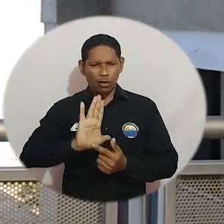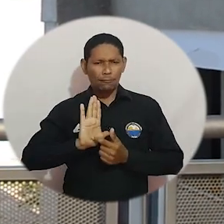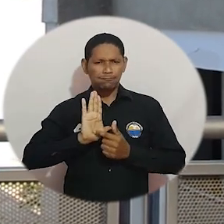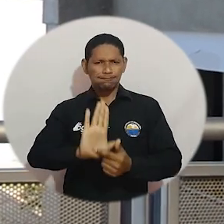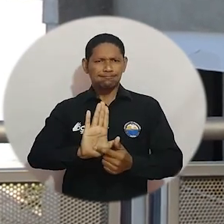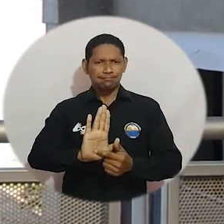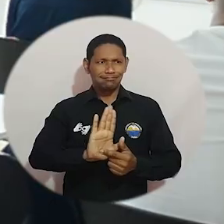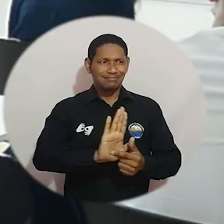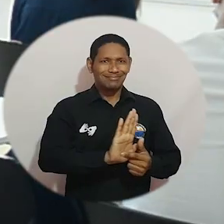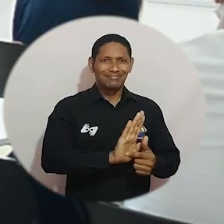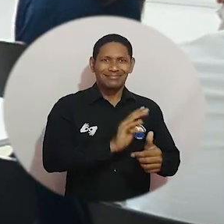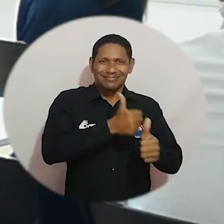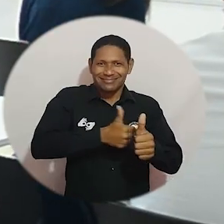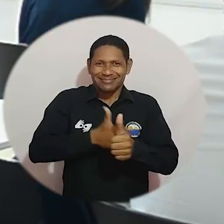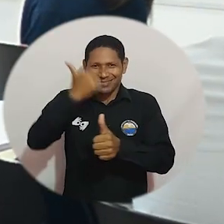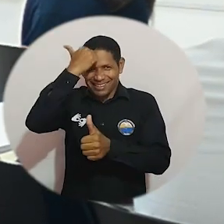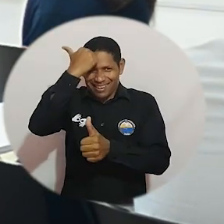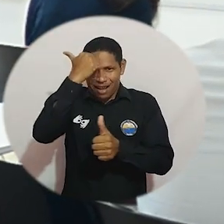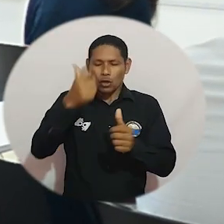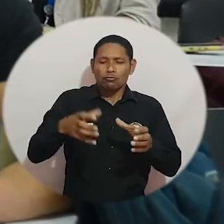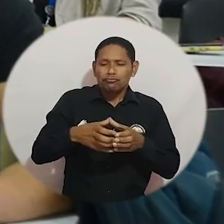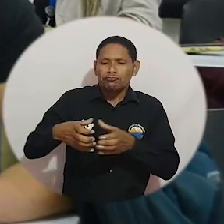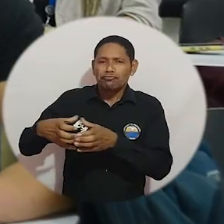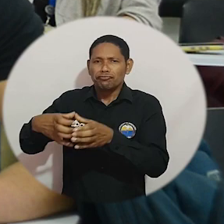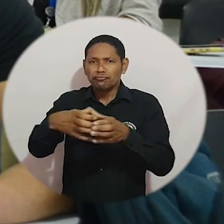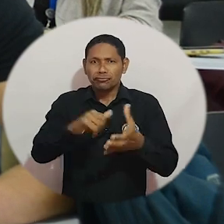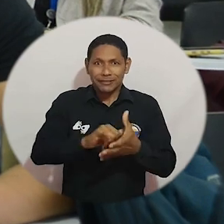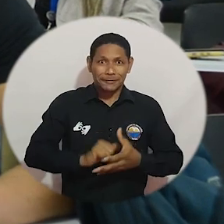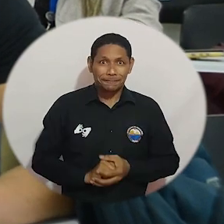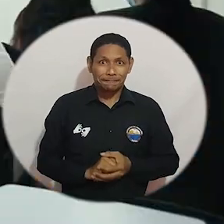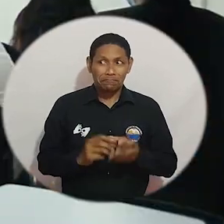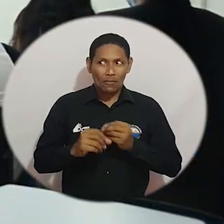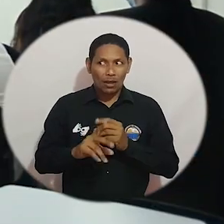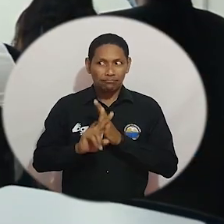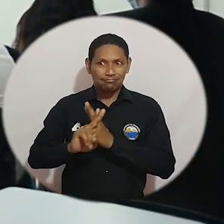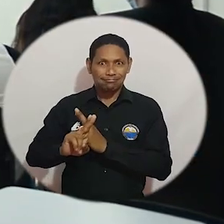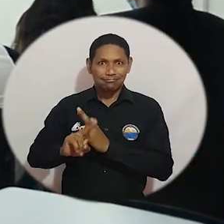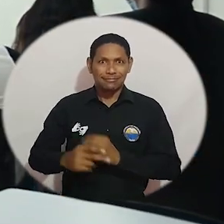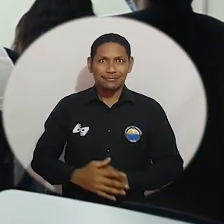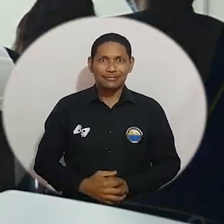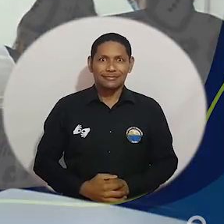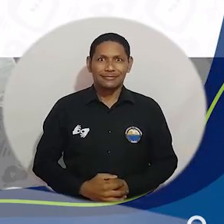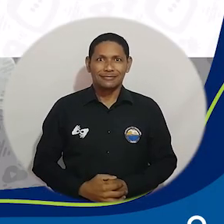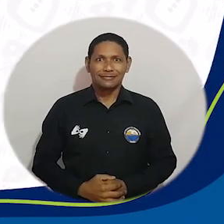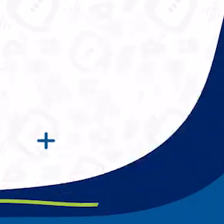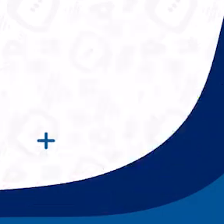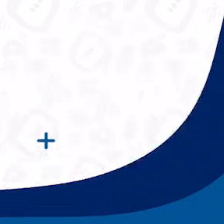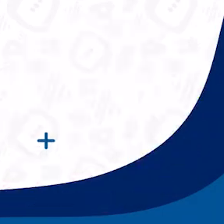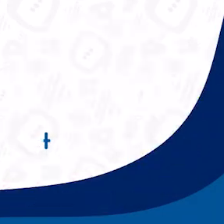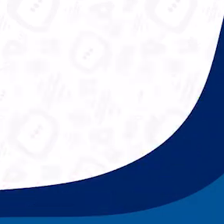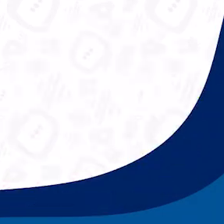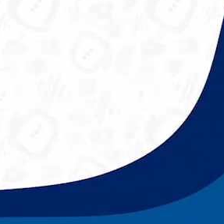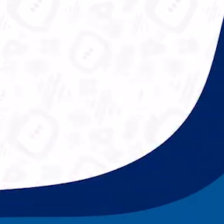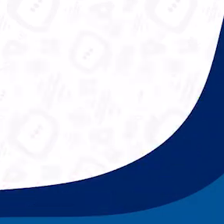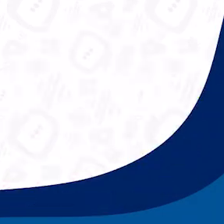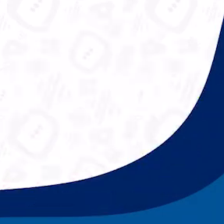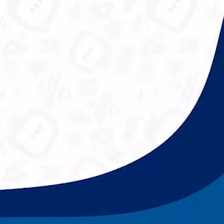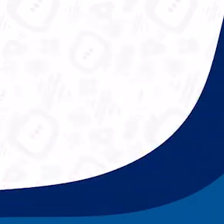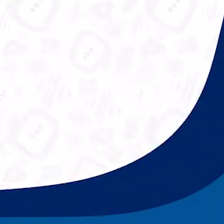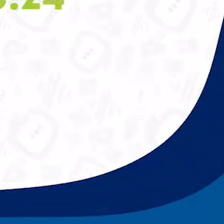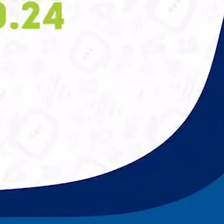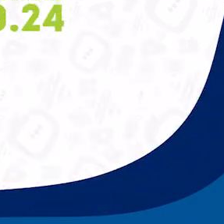aprendizaje definidos por cada uno de nuestros profesores en sus respectivos cursos y los reconocimientos. Aún más